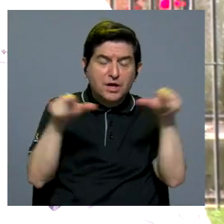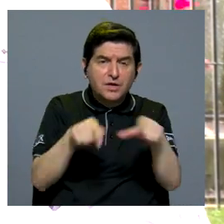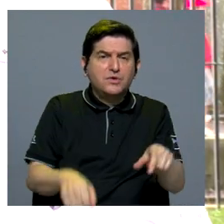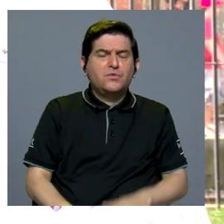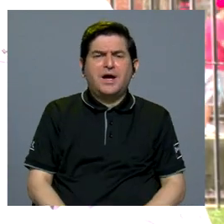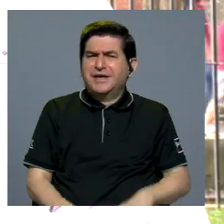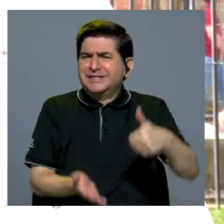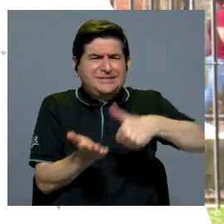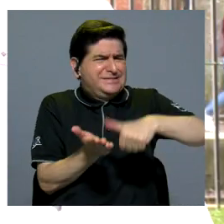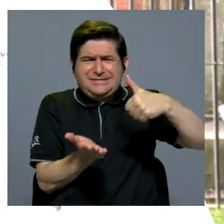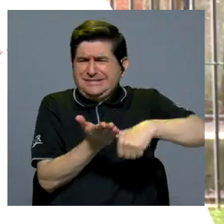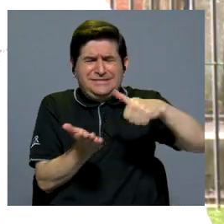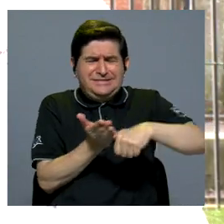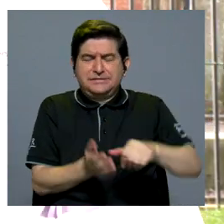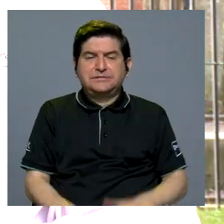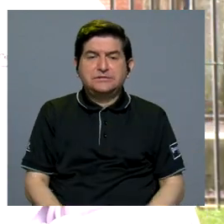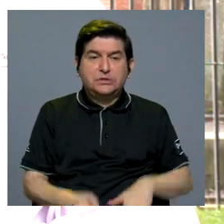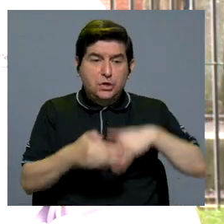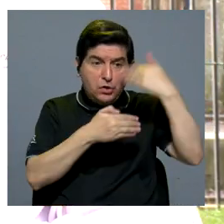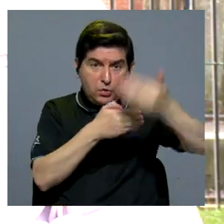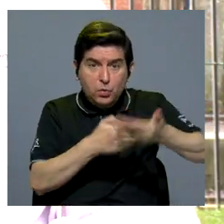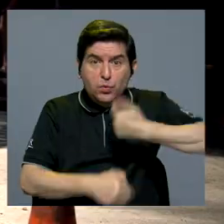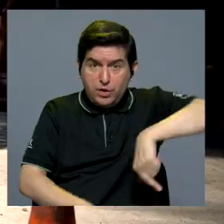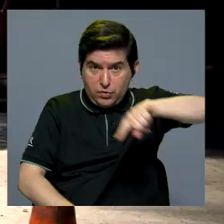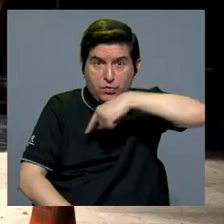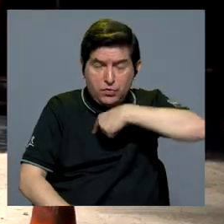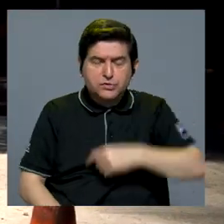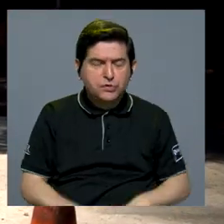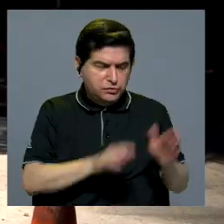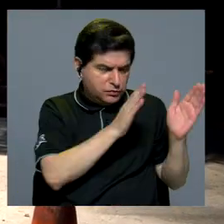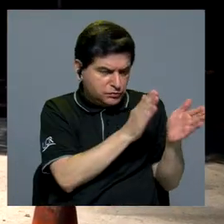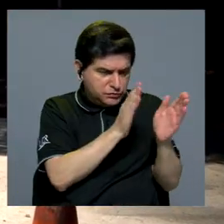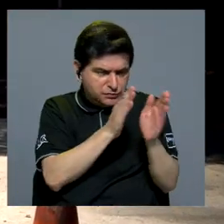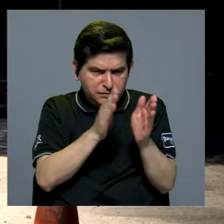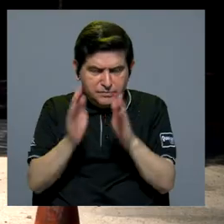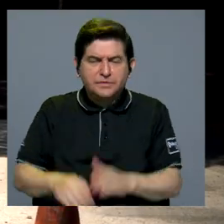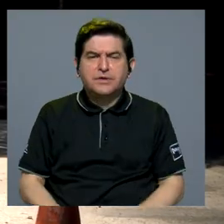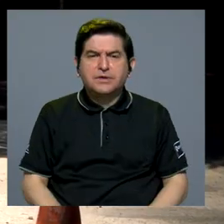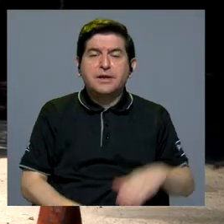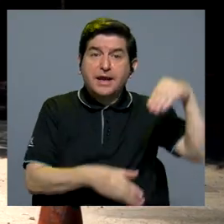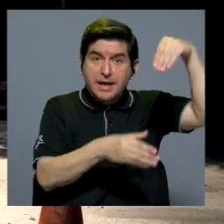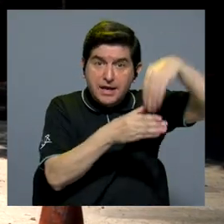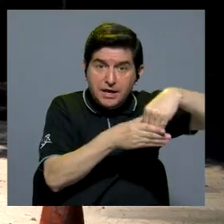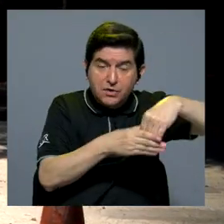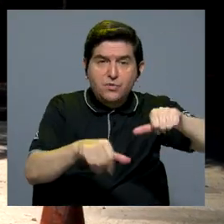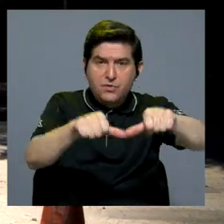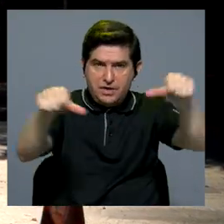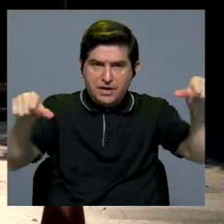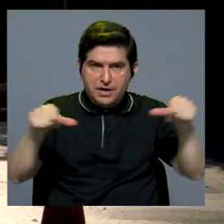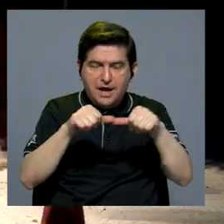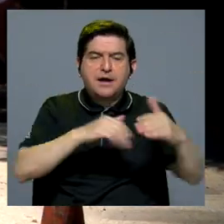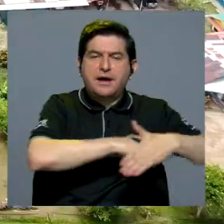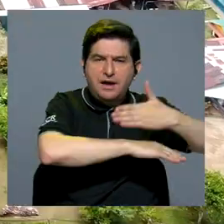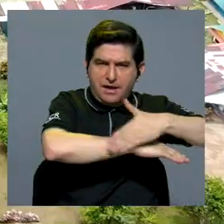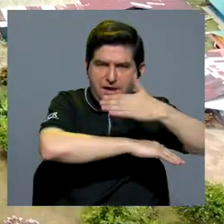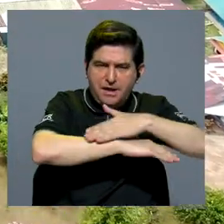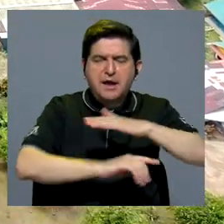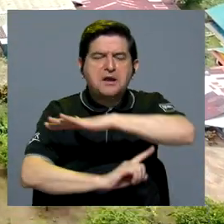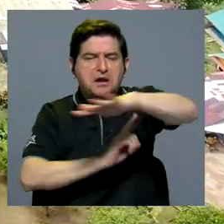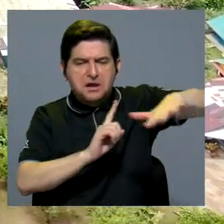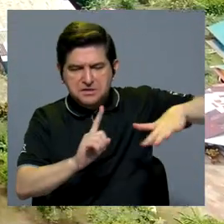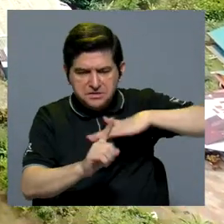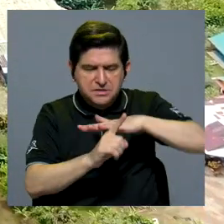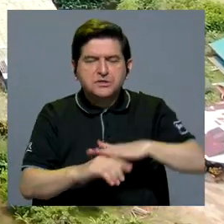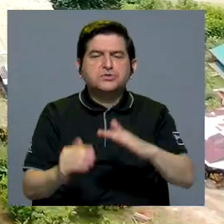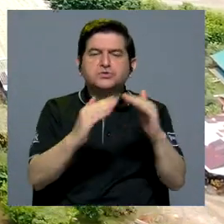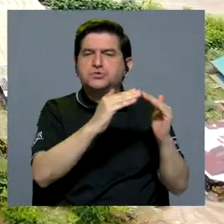digamos, zonas calientes de abstencionismo. De ahí partimos para hacer una planificación para que pudiéramos incluir zonas